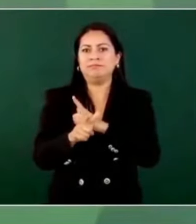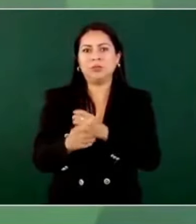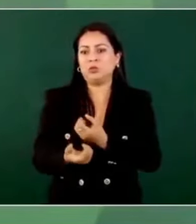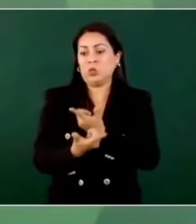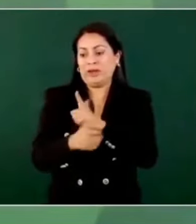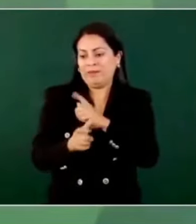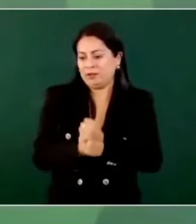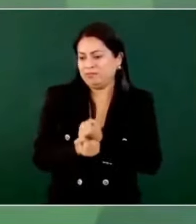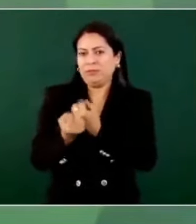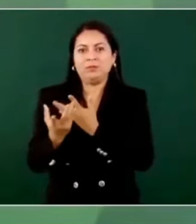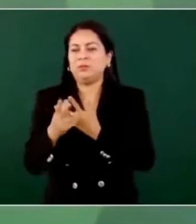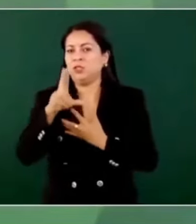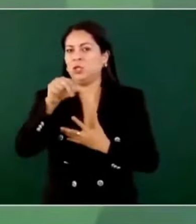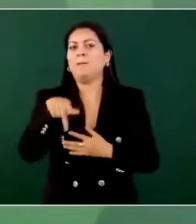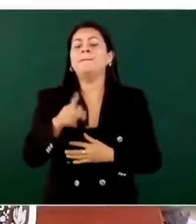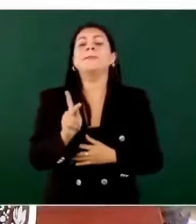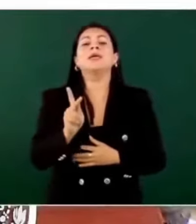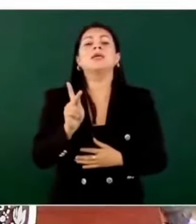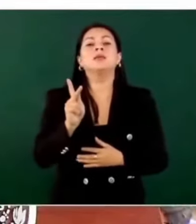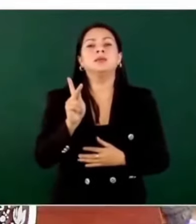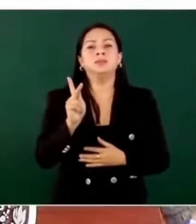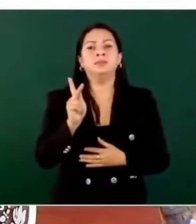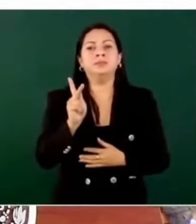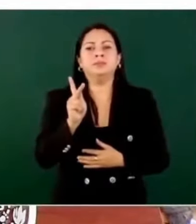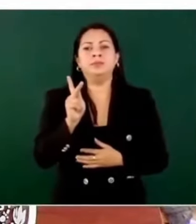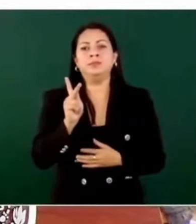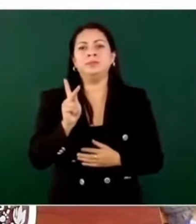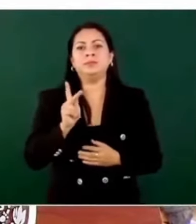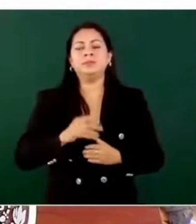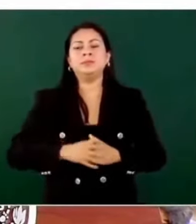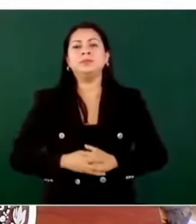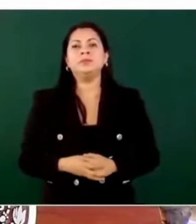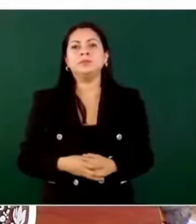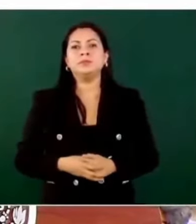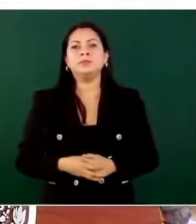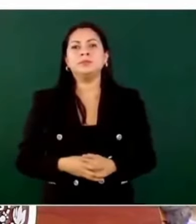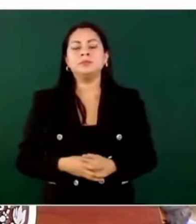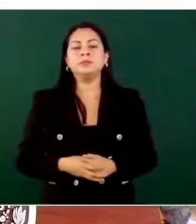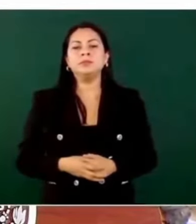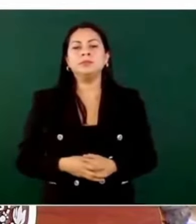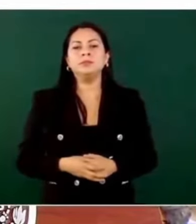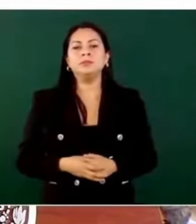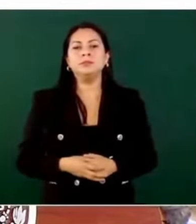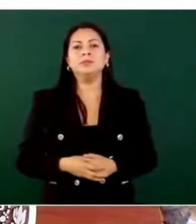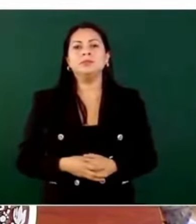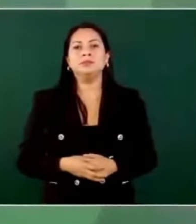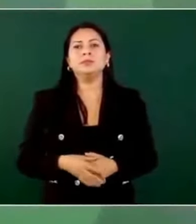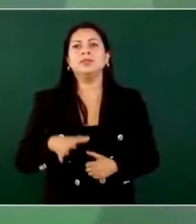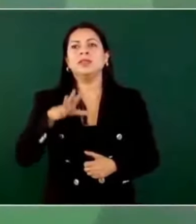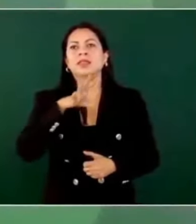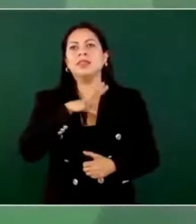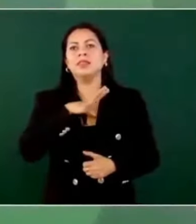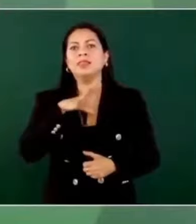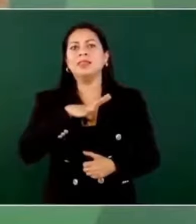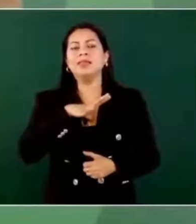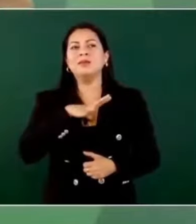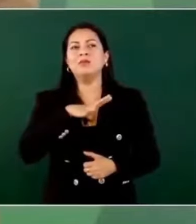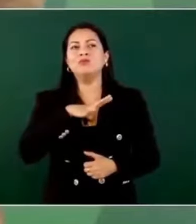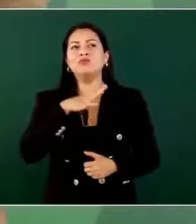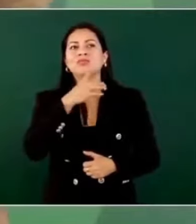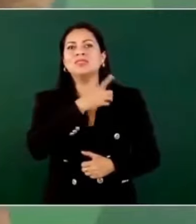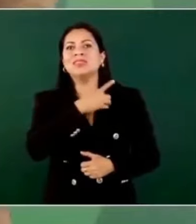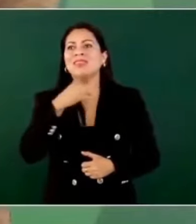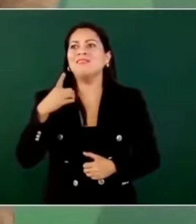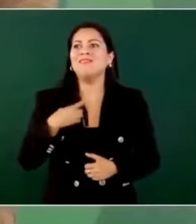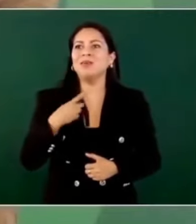pero tenemos que apegarnos a tres